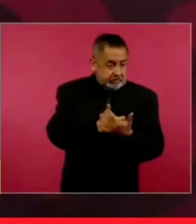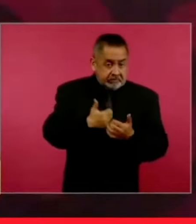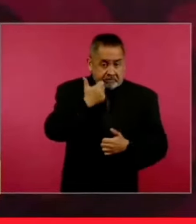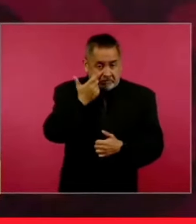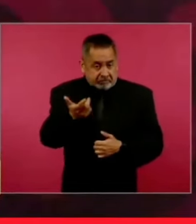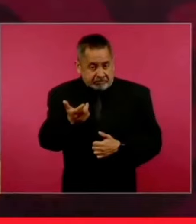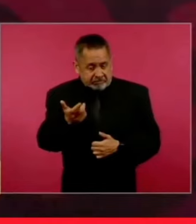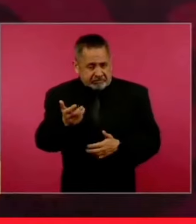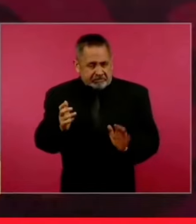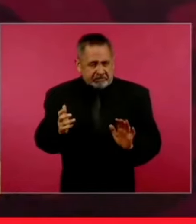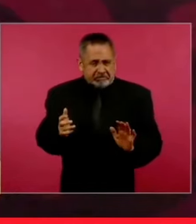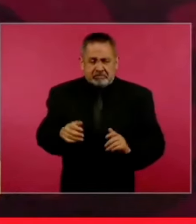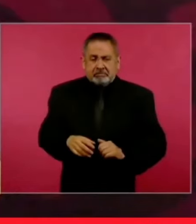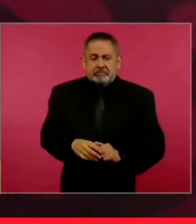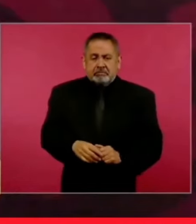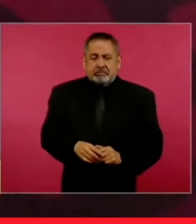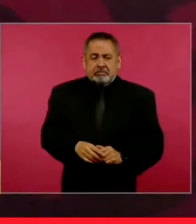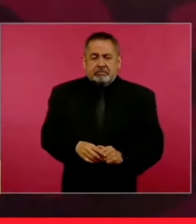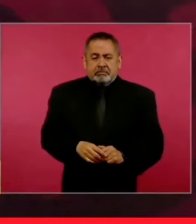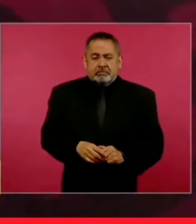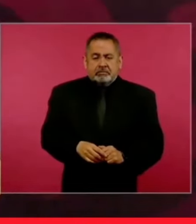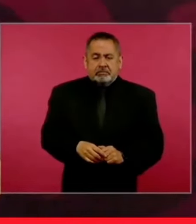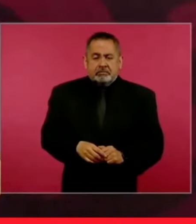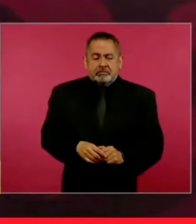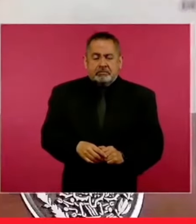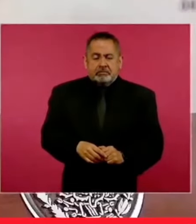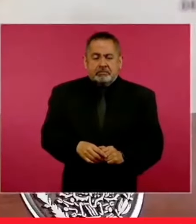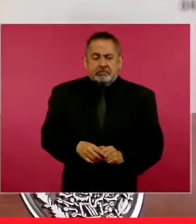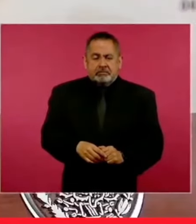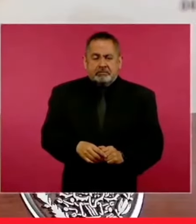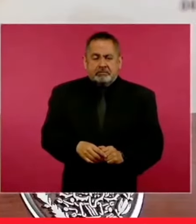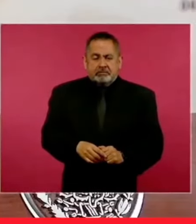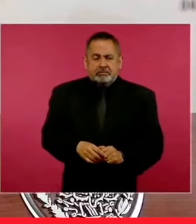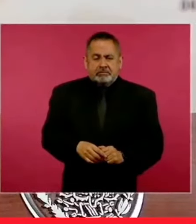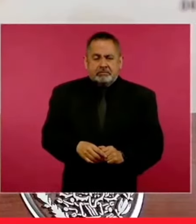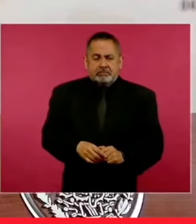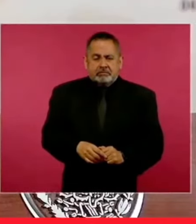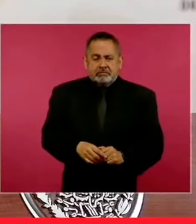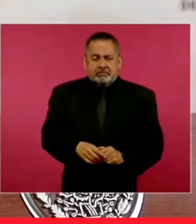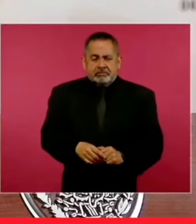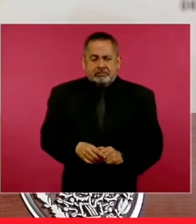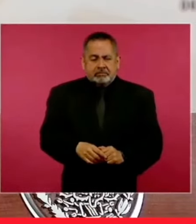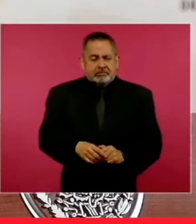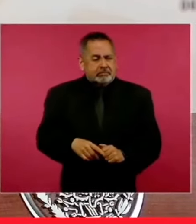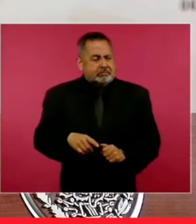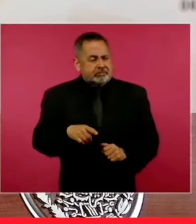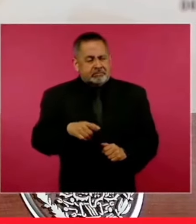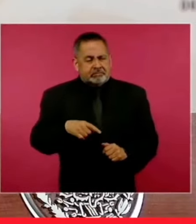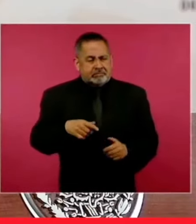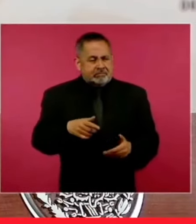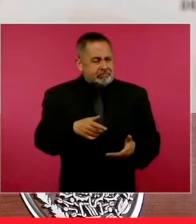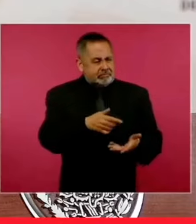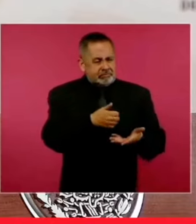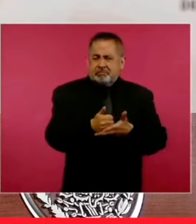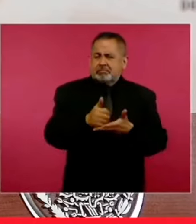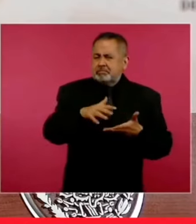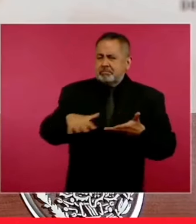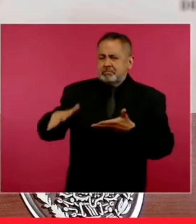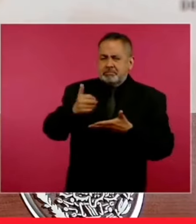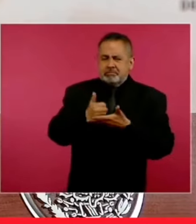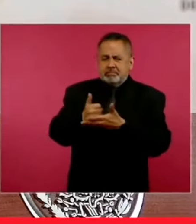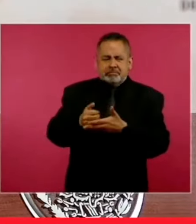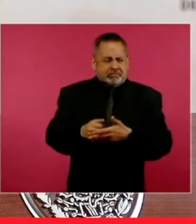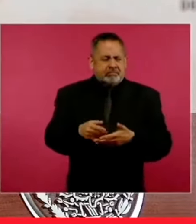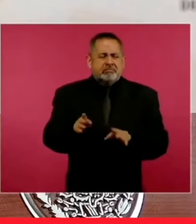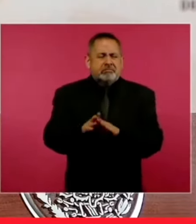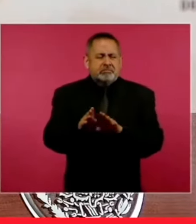nos ayude a todos, que ayude a la sociedad haciéndose